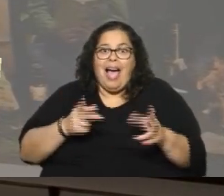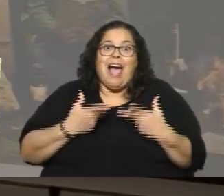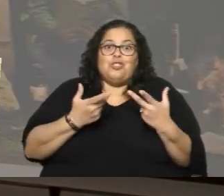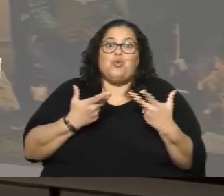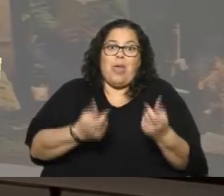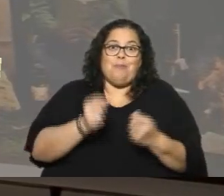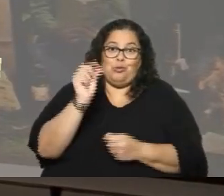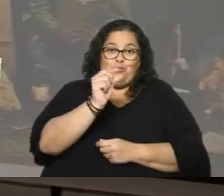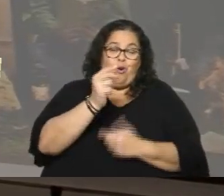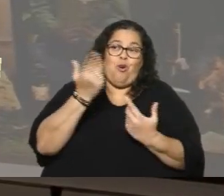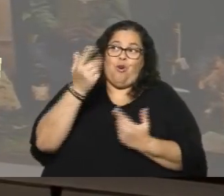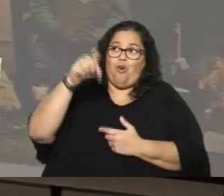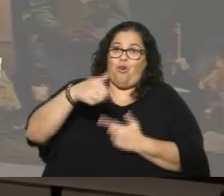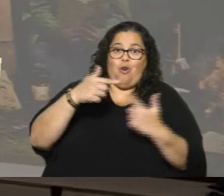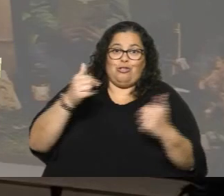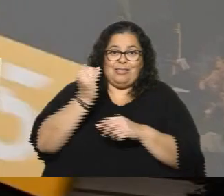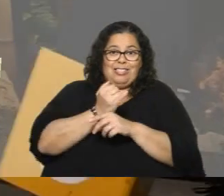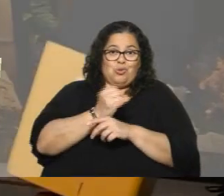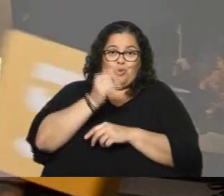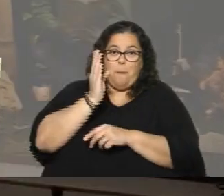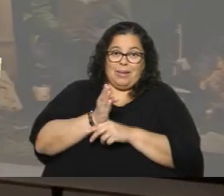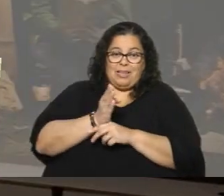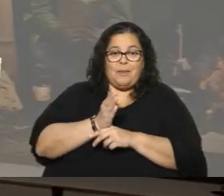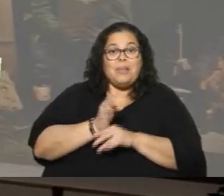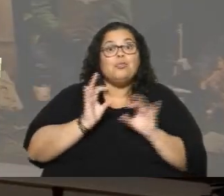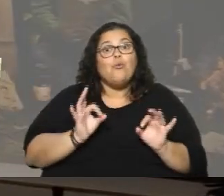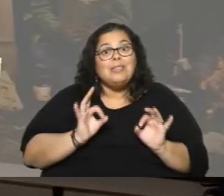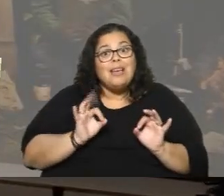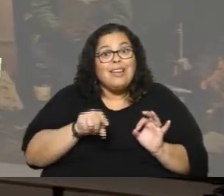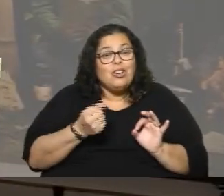a algunas iniciativas que el Instituto va a hacer esta atractiva. ¿Y alcanza con eso?